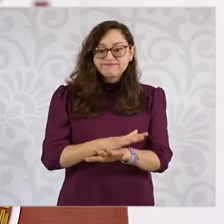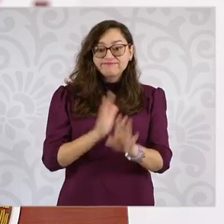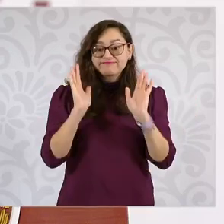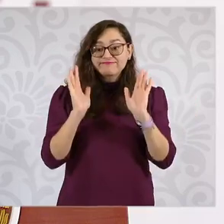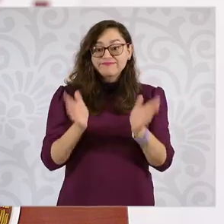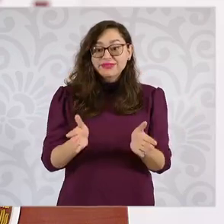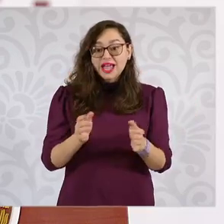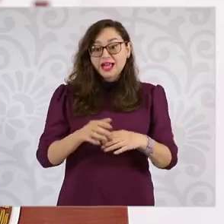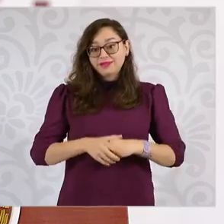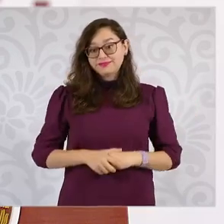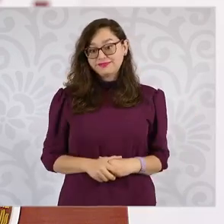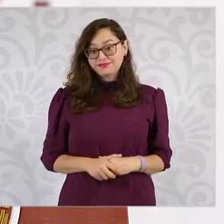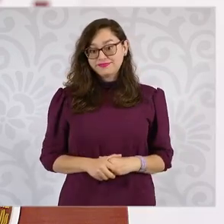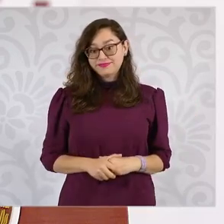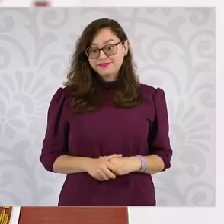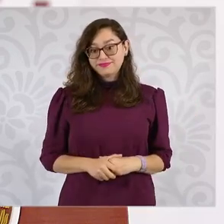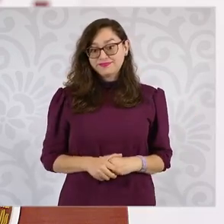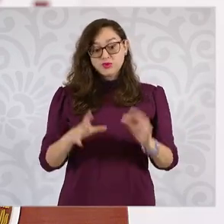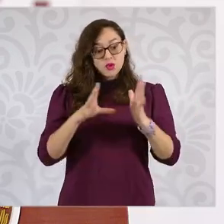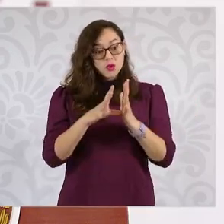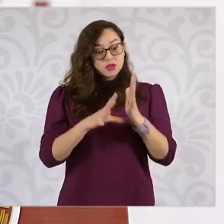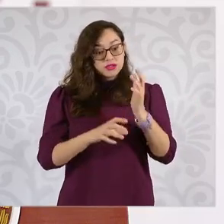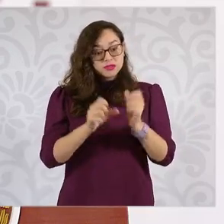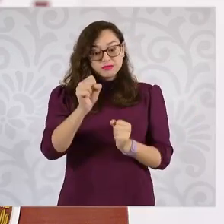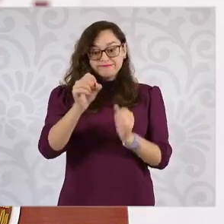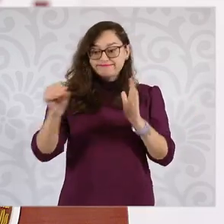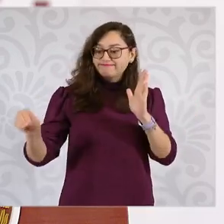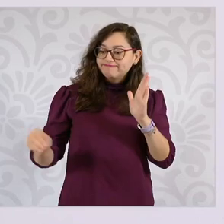ya es parte de la Constitución.